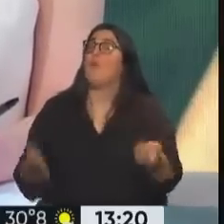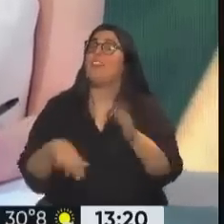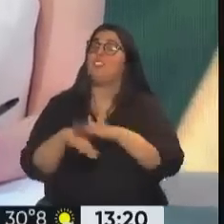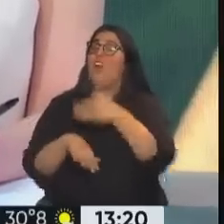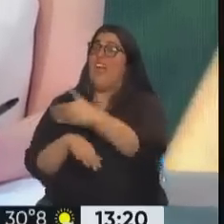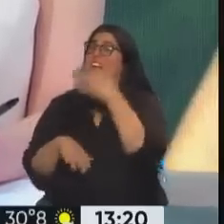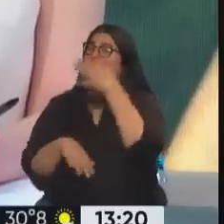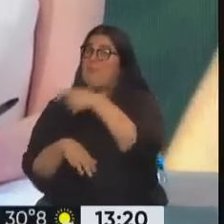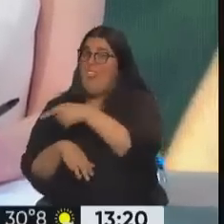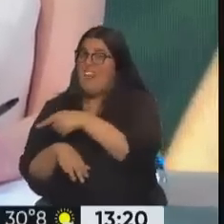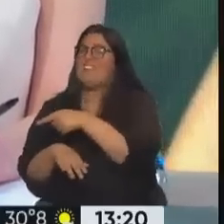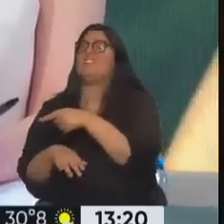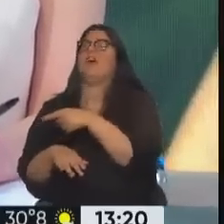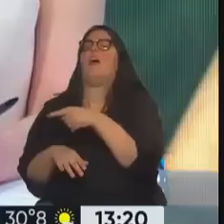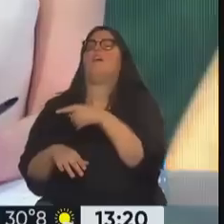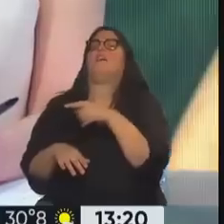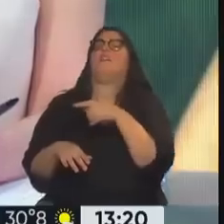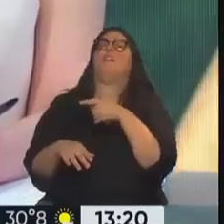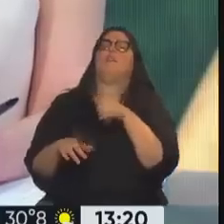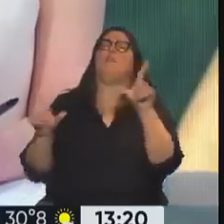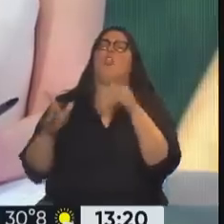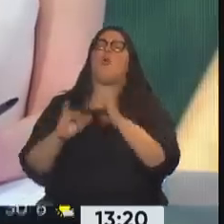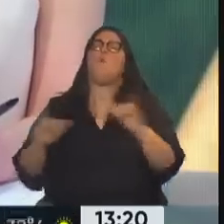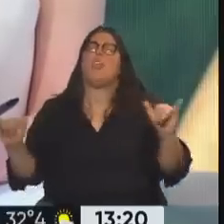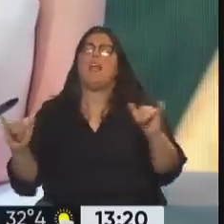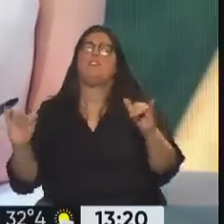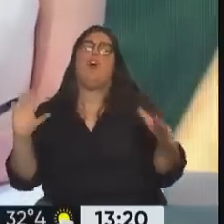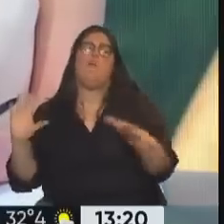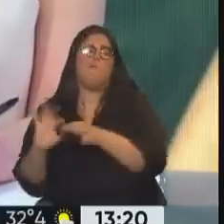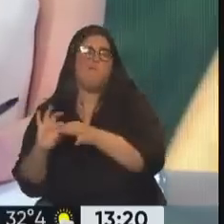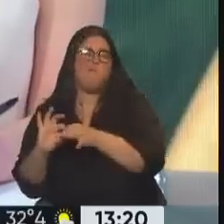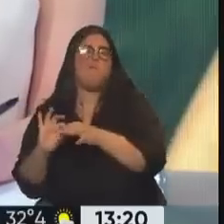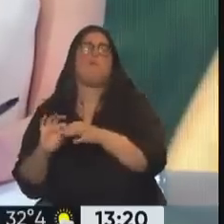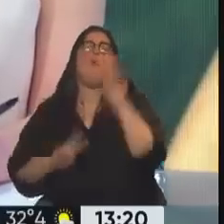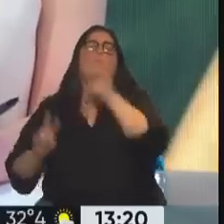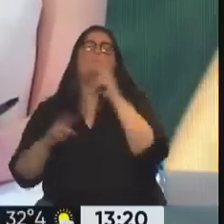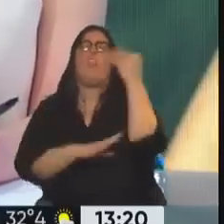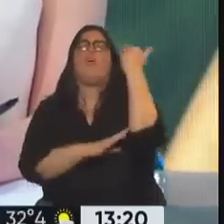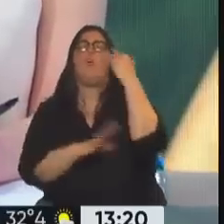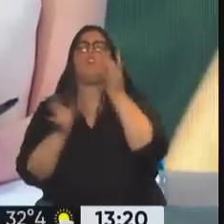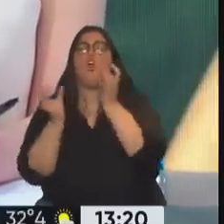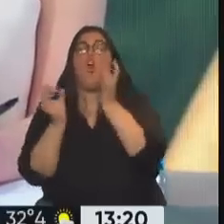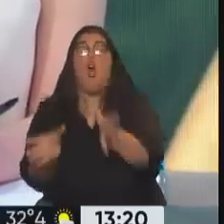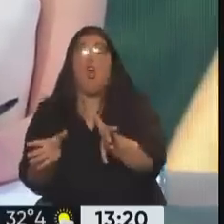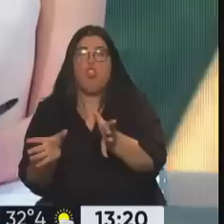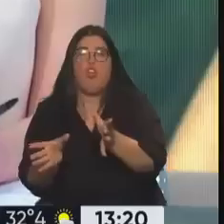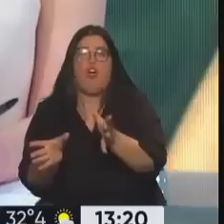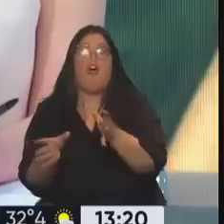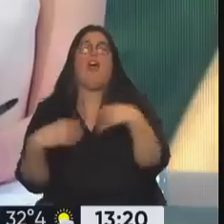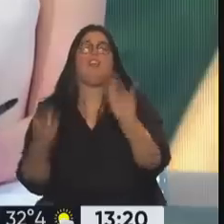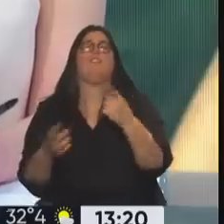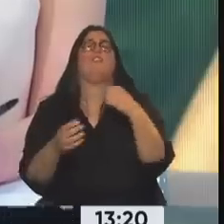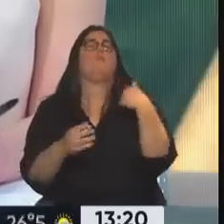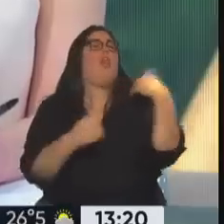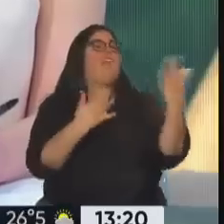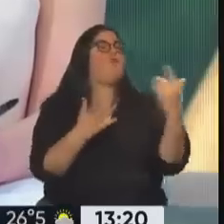utiliza, la derecha más moderada, los medios de comunicación con sus discursos de odio para cuando ya aniquilen al enemigo externo, ahí se vuelven a ser humanistas, hablar